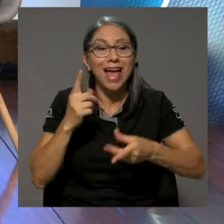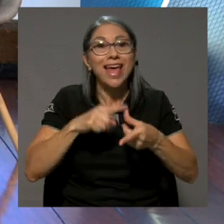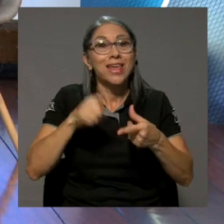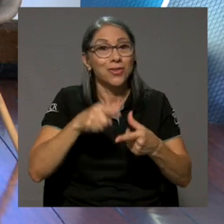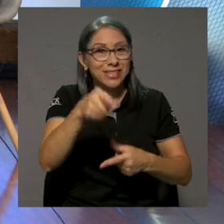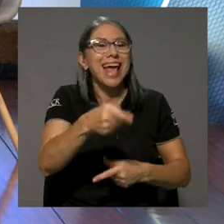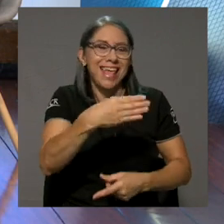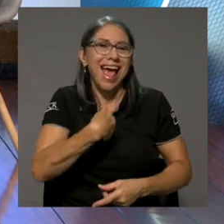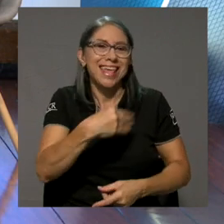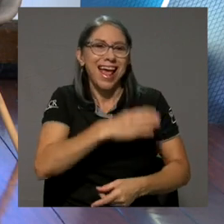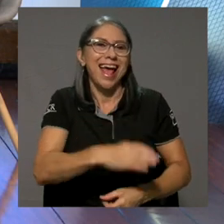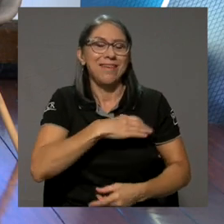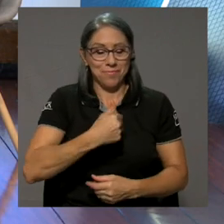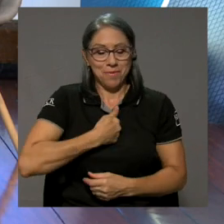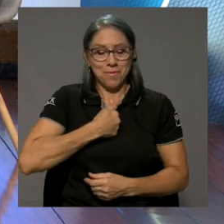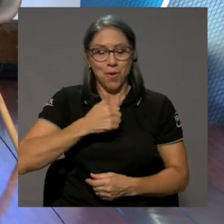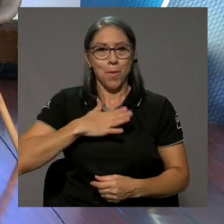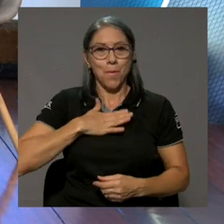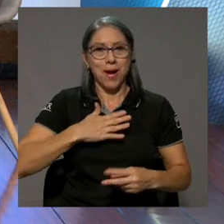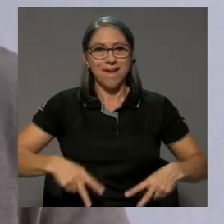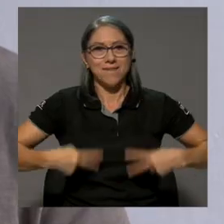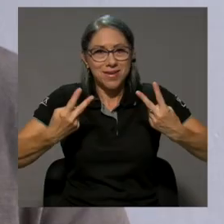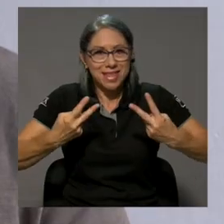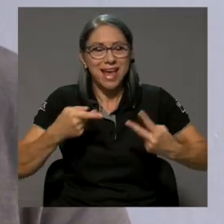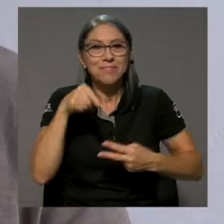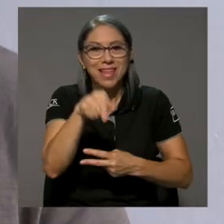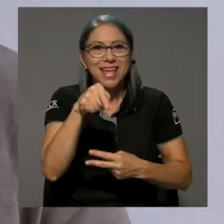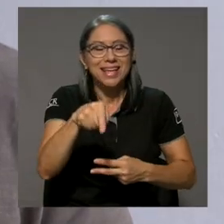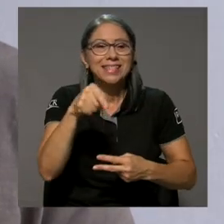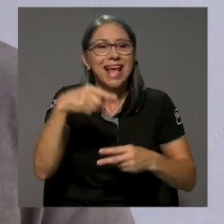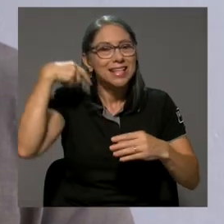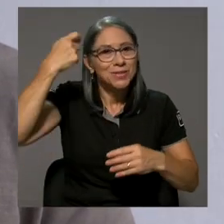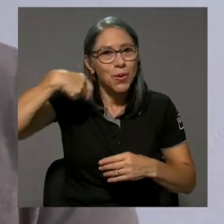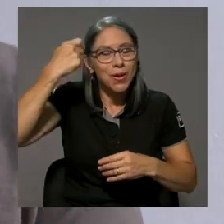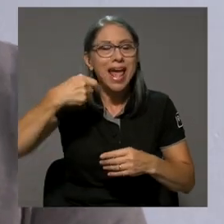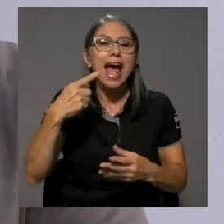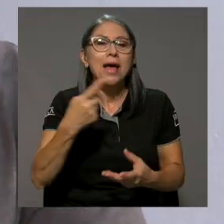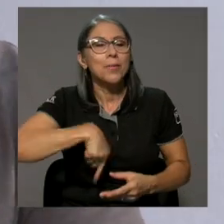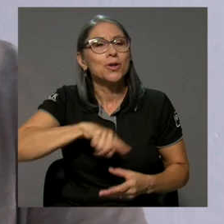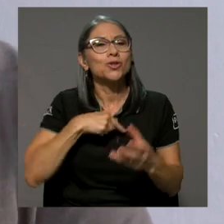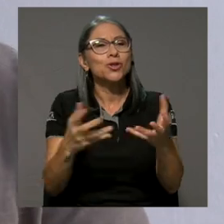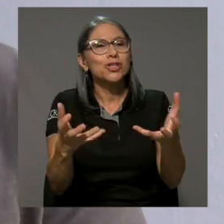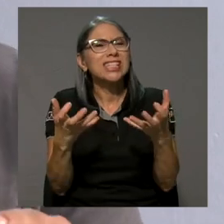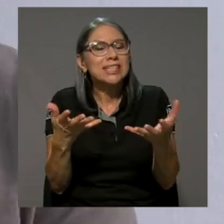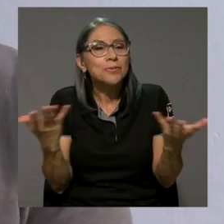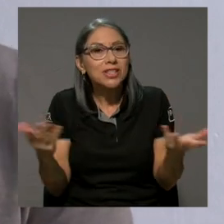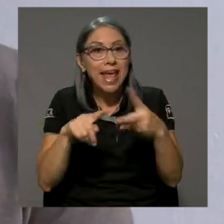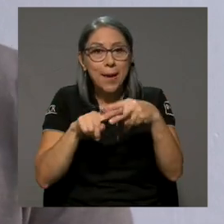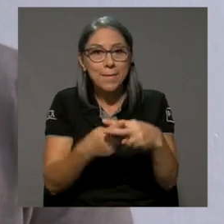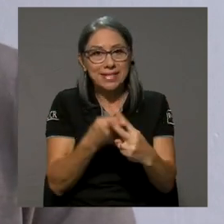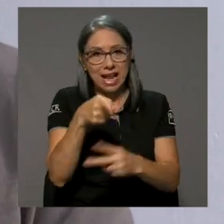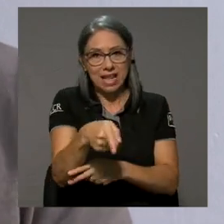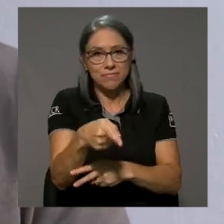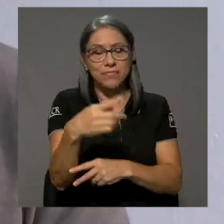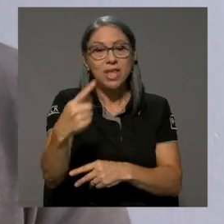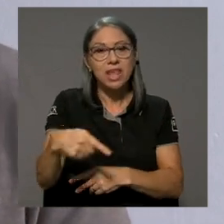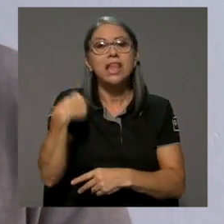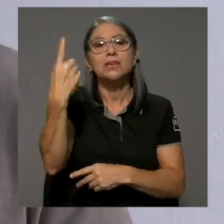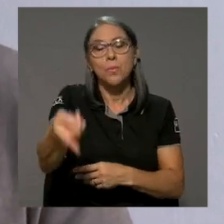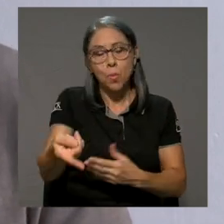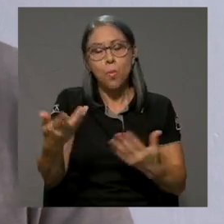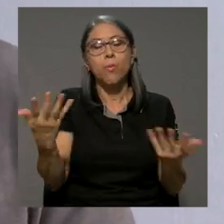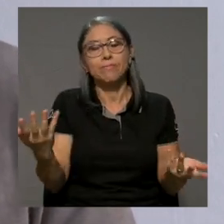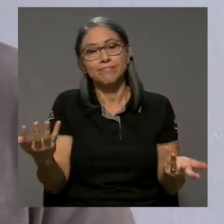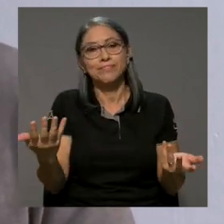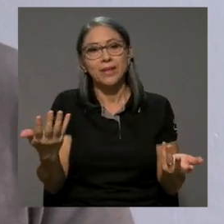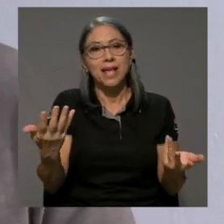Así que sí, hay elementos autobiográficos dentro de esa historia, pero lo que quisimos hacer es empezar de ahí y luego